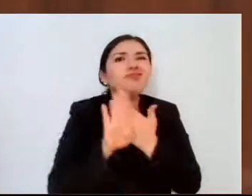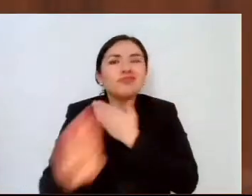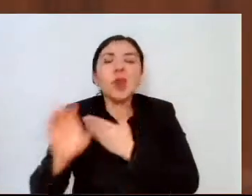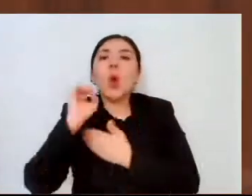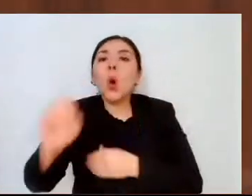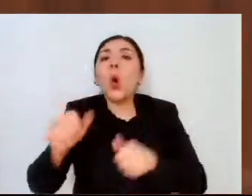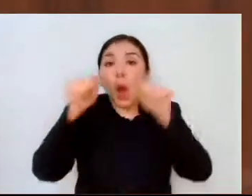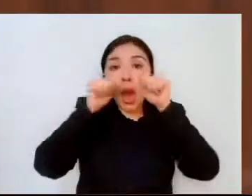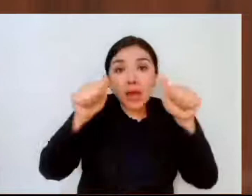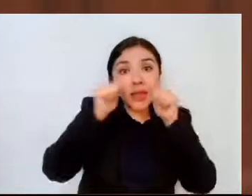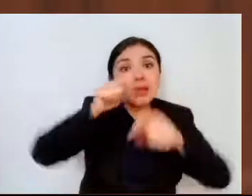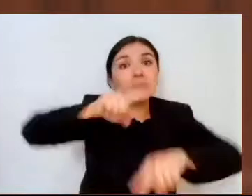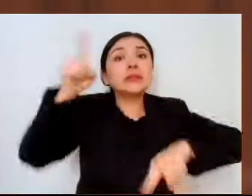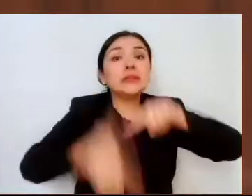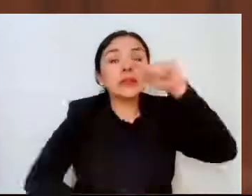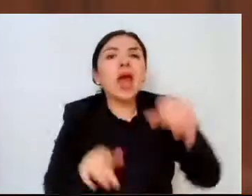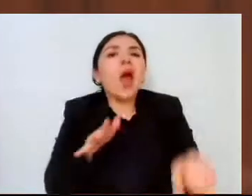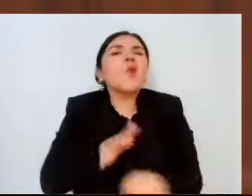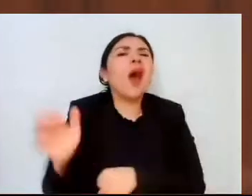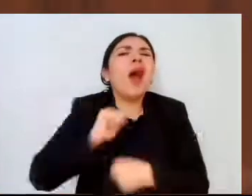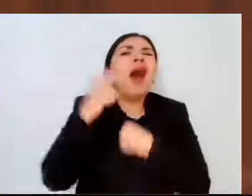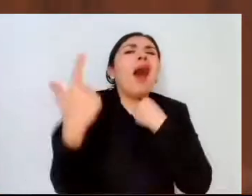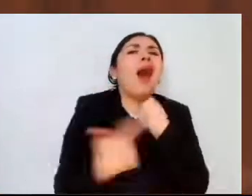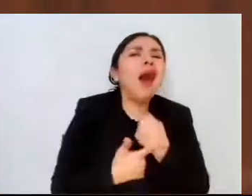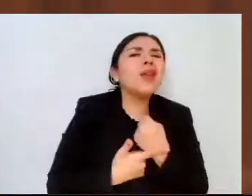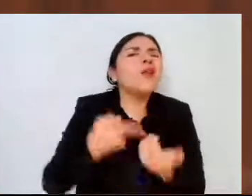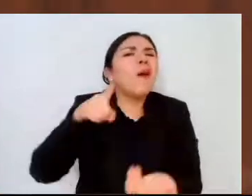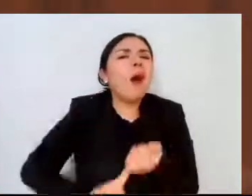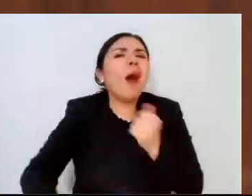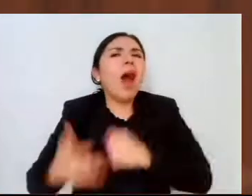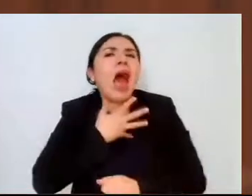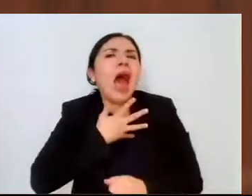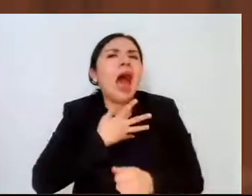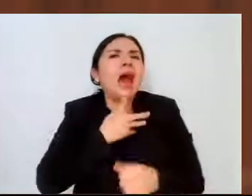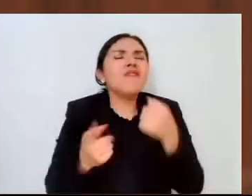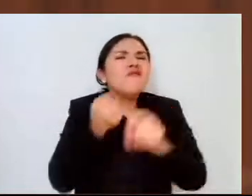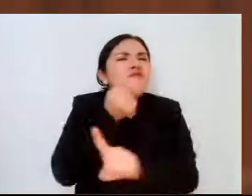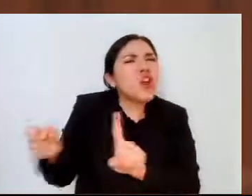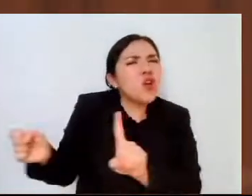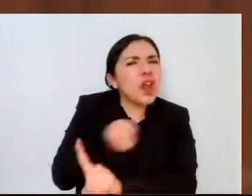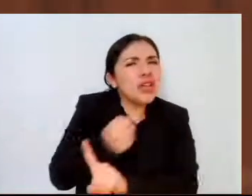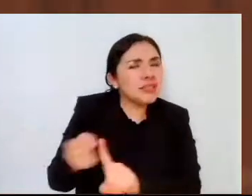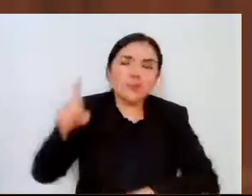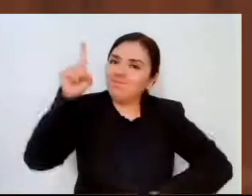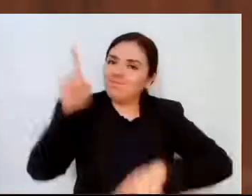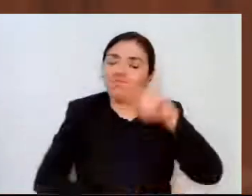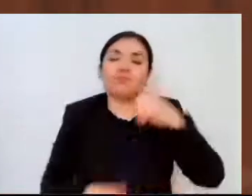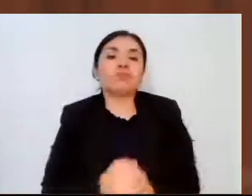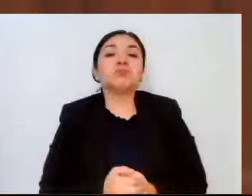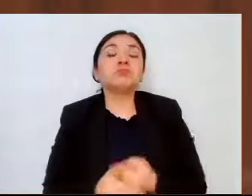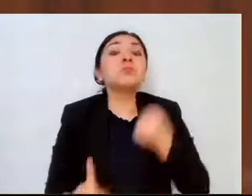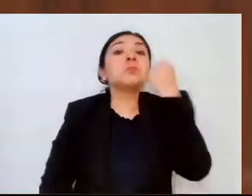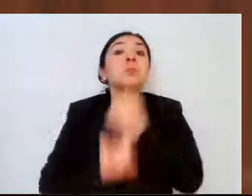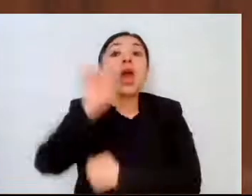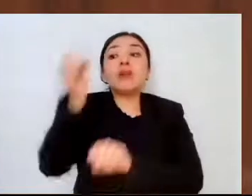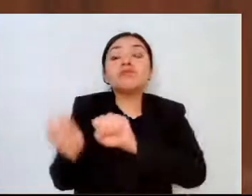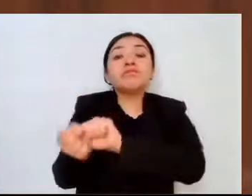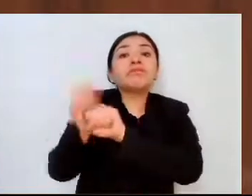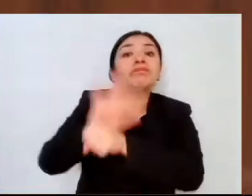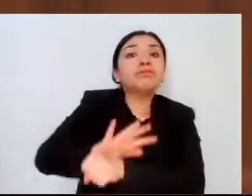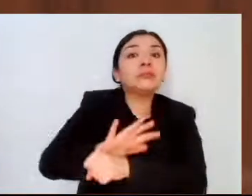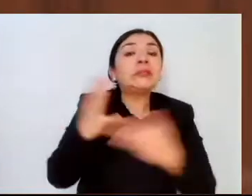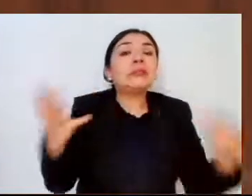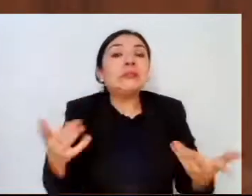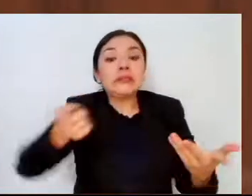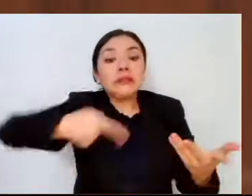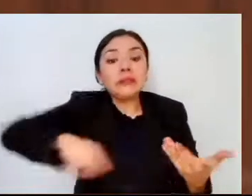cualquier manifestación de violencia. La pandemia planteó nuevos retos